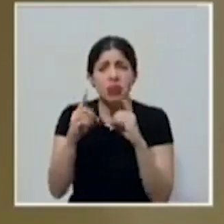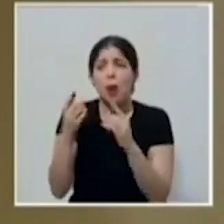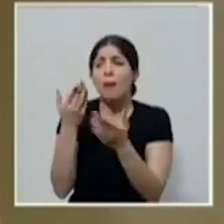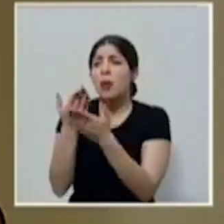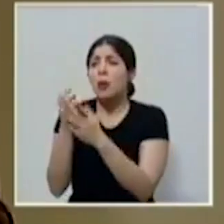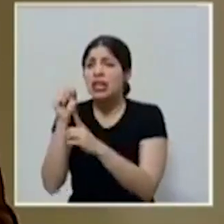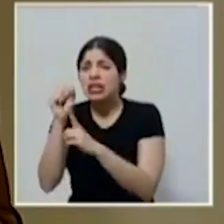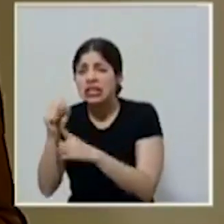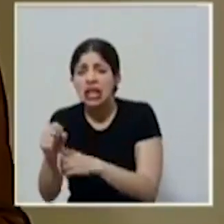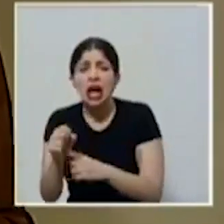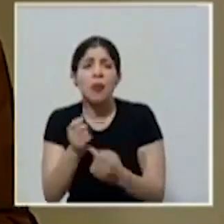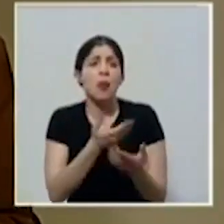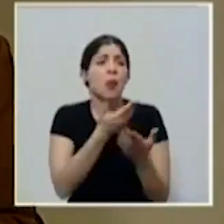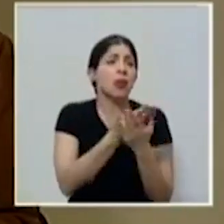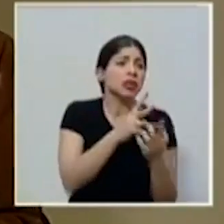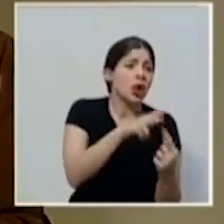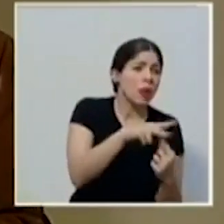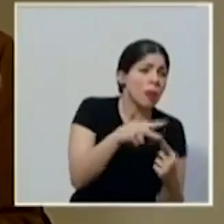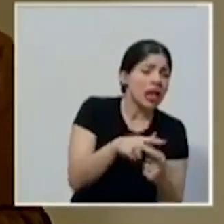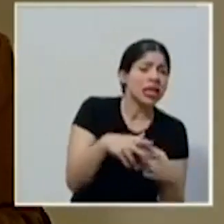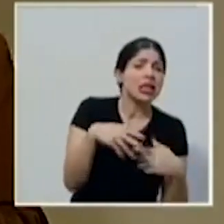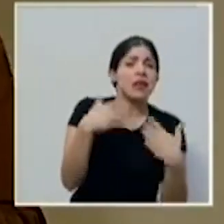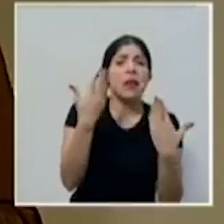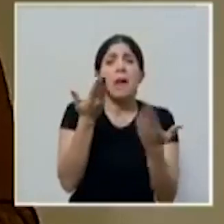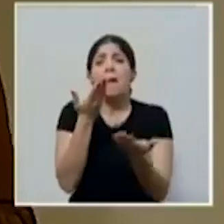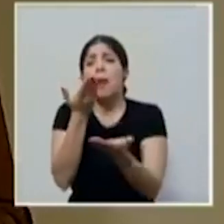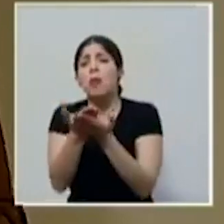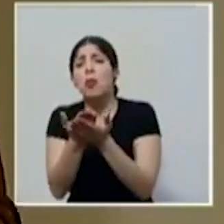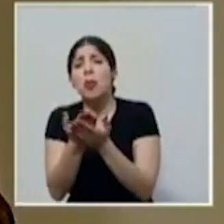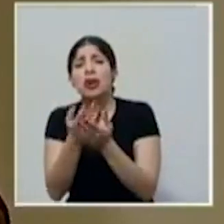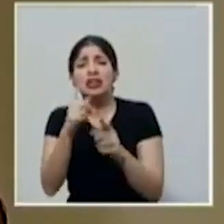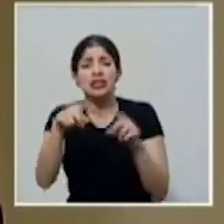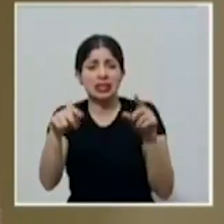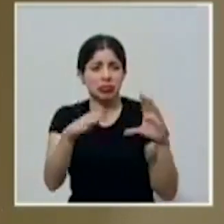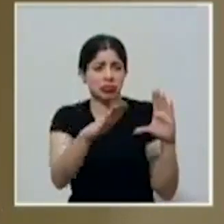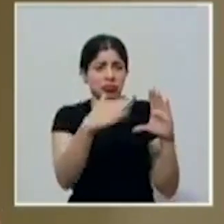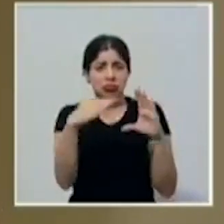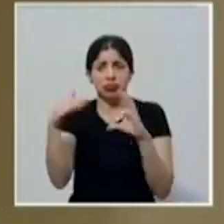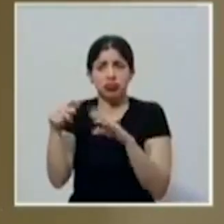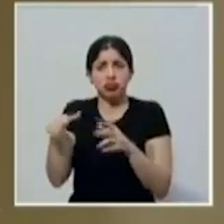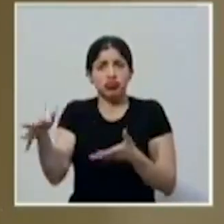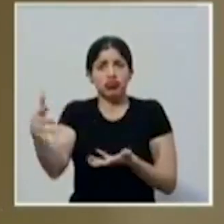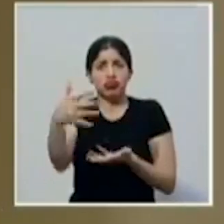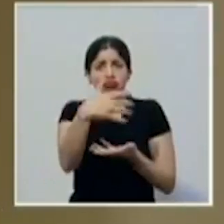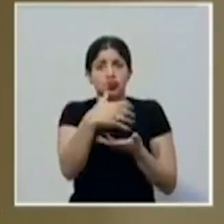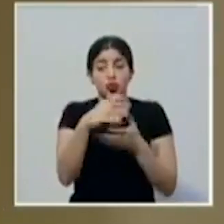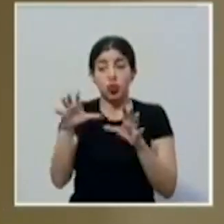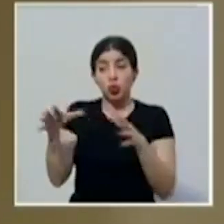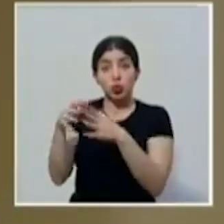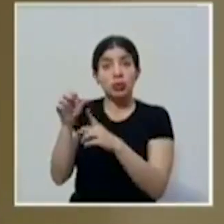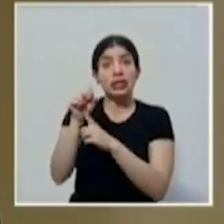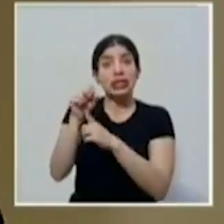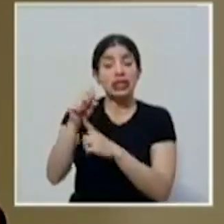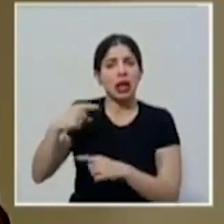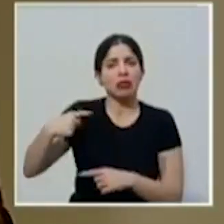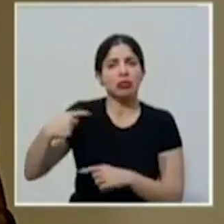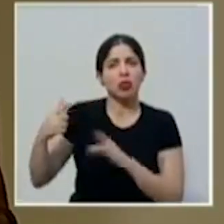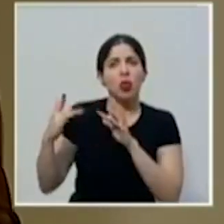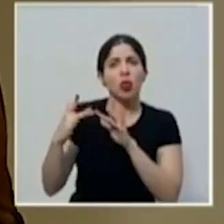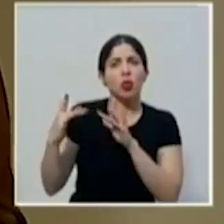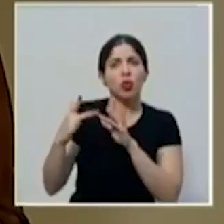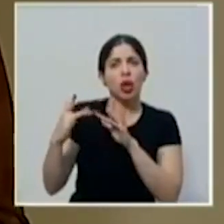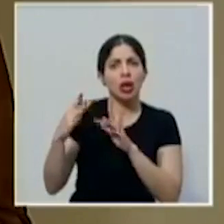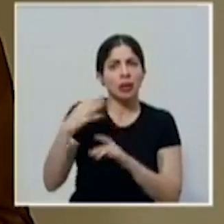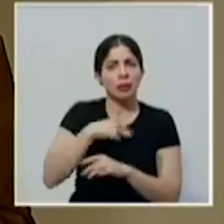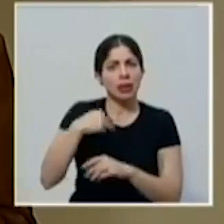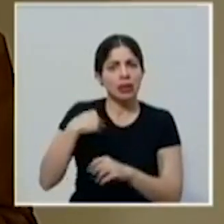sindicatos, de organizaciones cooperativas, de sectores muy diversos. El movimiento sindical está en permanente contacto con